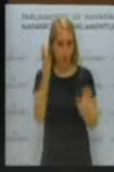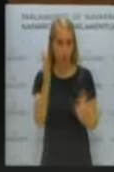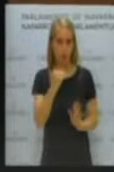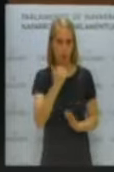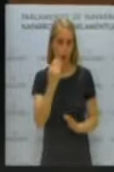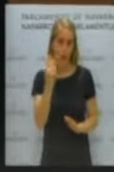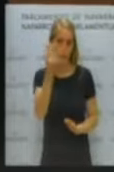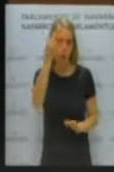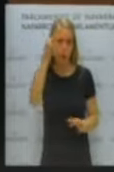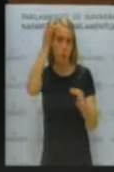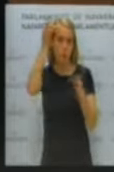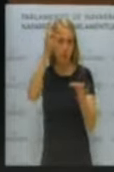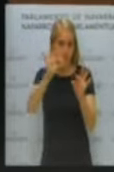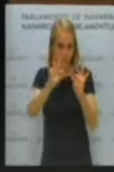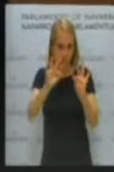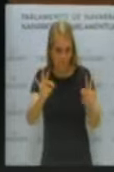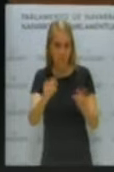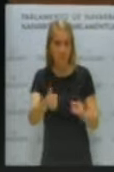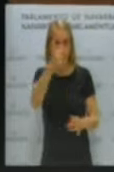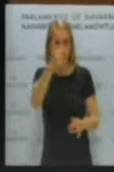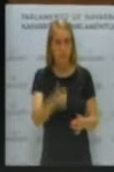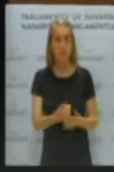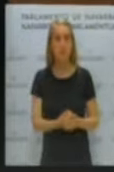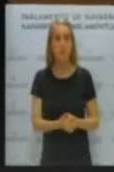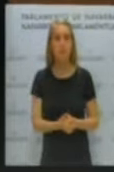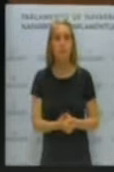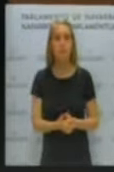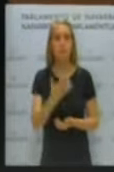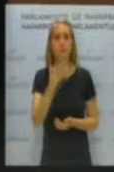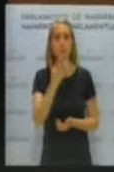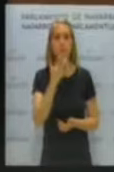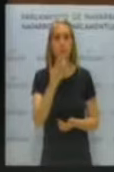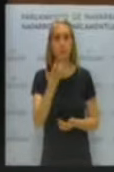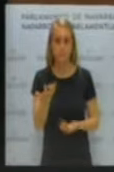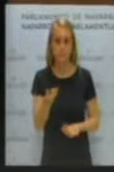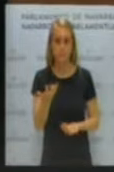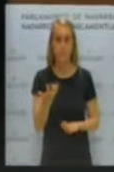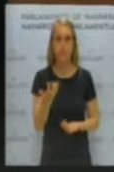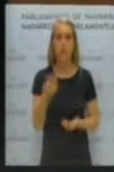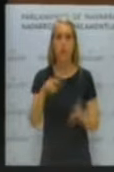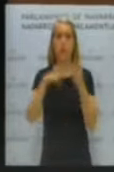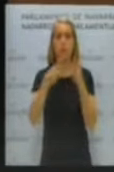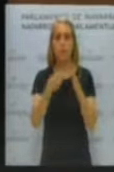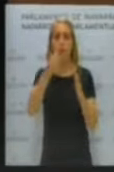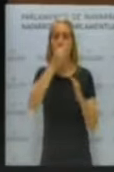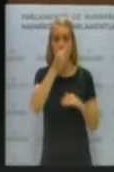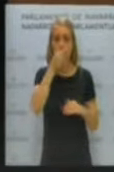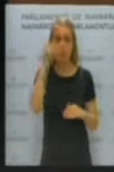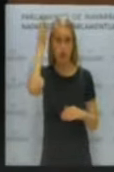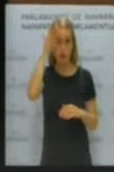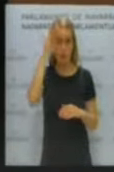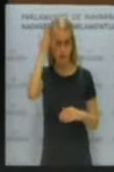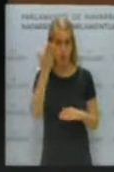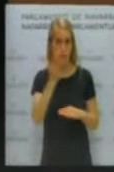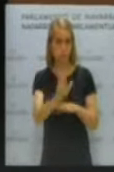afinado algo. Por ejemplo, se ha afinado mediante una enmienda del Partido Socialista de Navarra